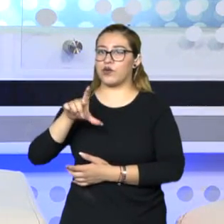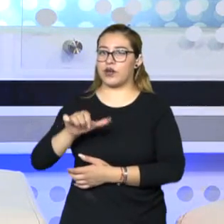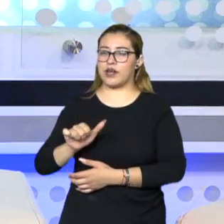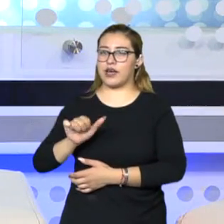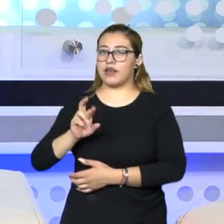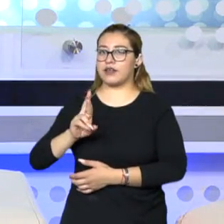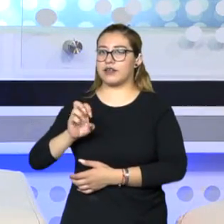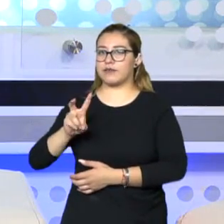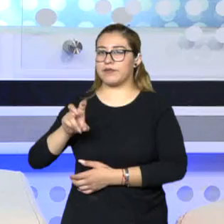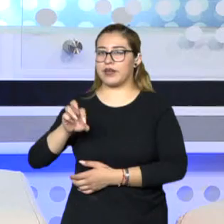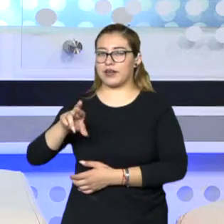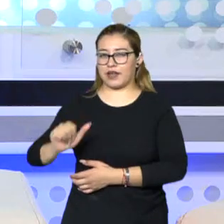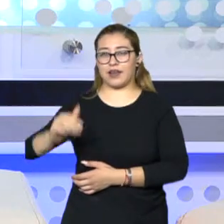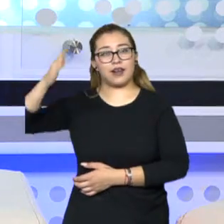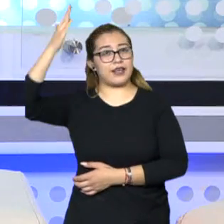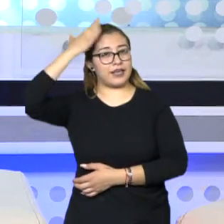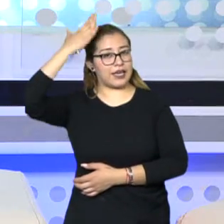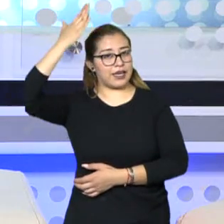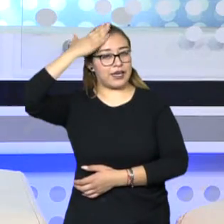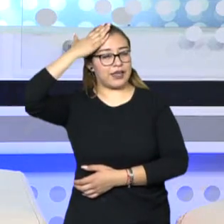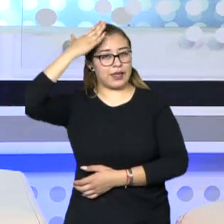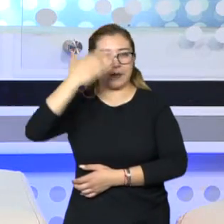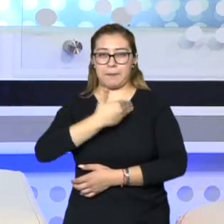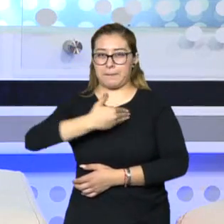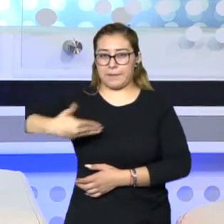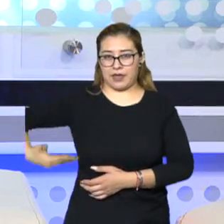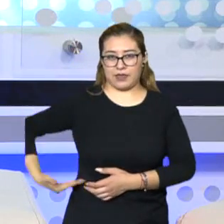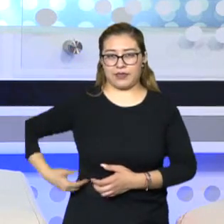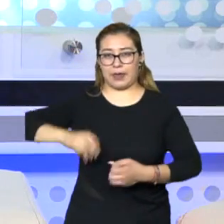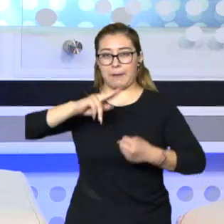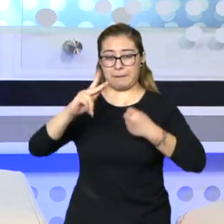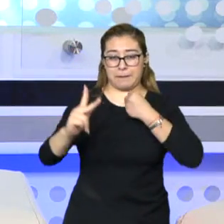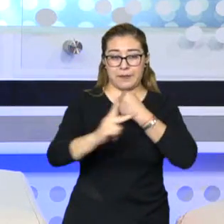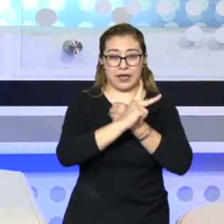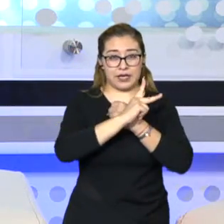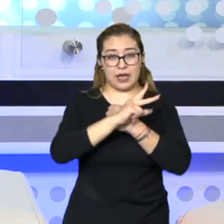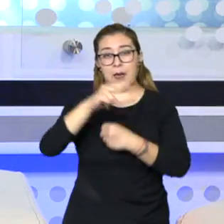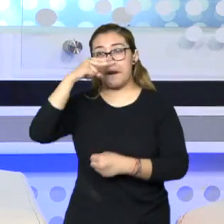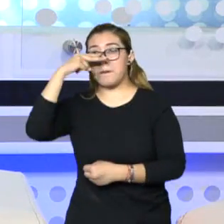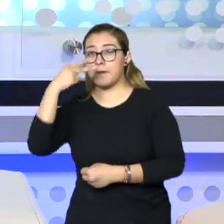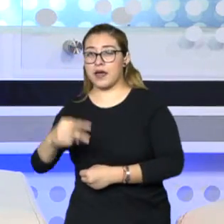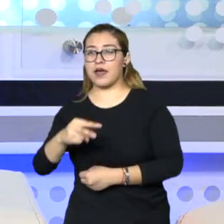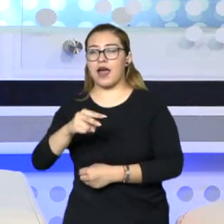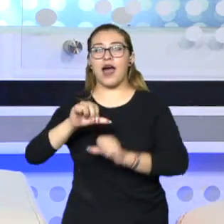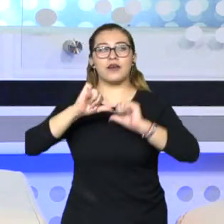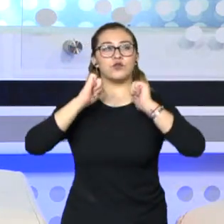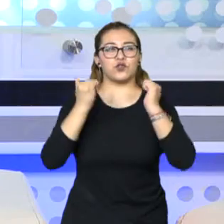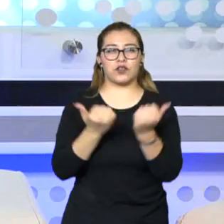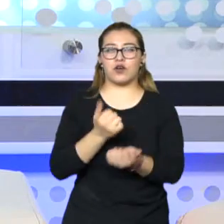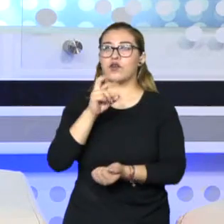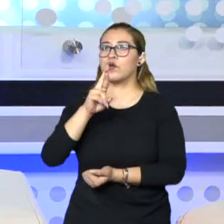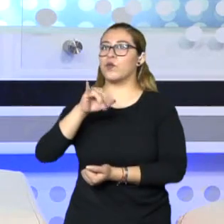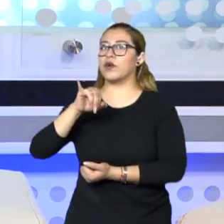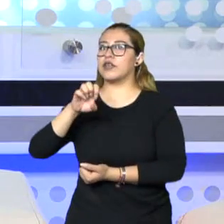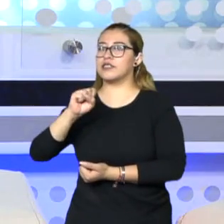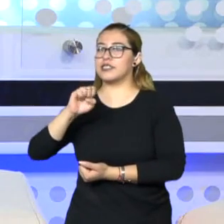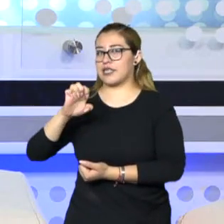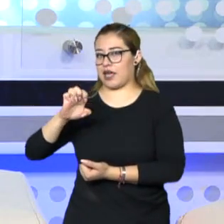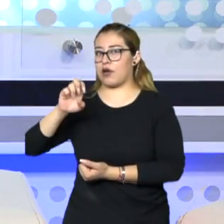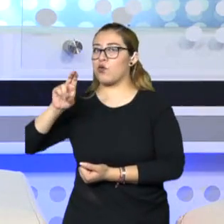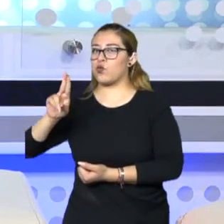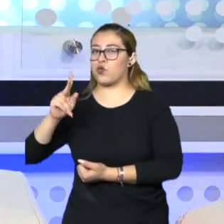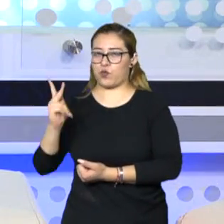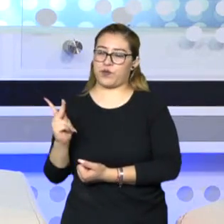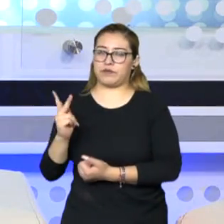titular de país o presidenta de país en México de Rise Up. Levantemos este movimiento